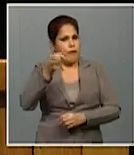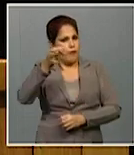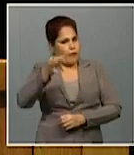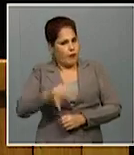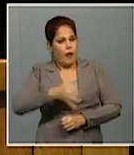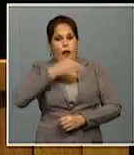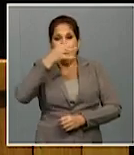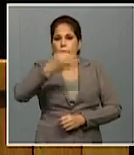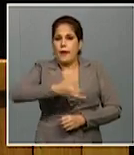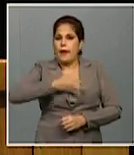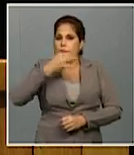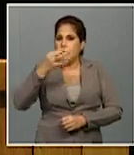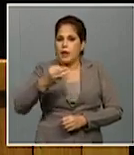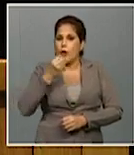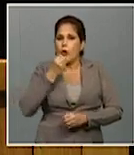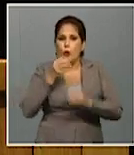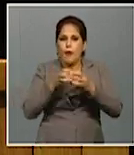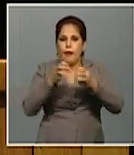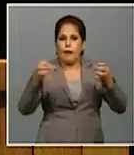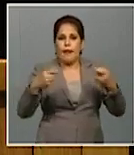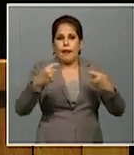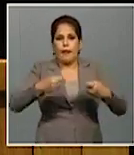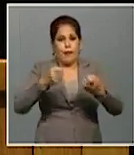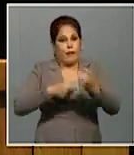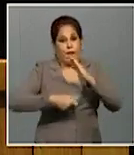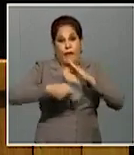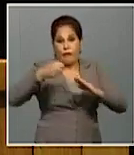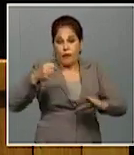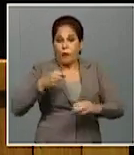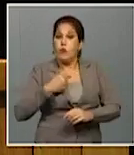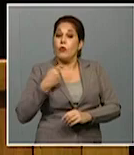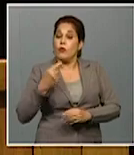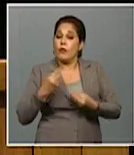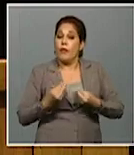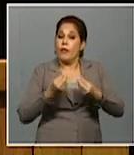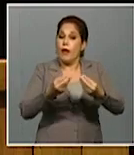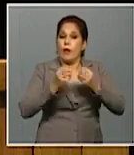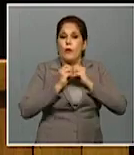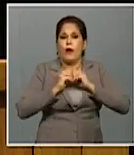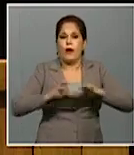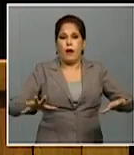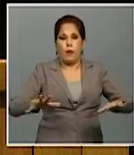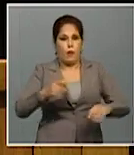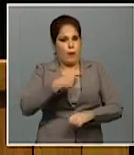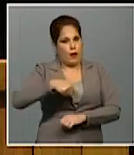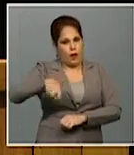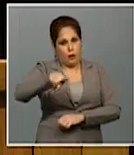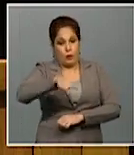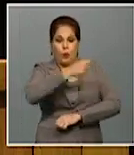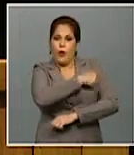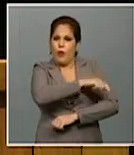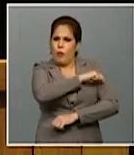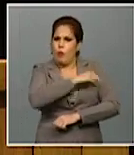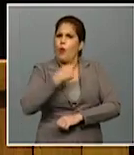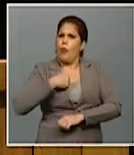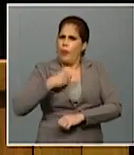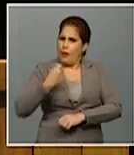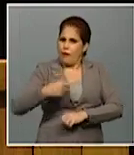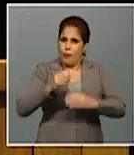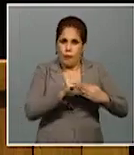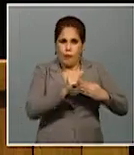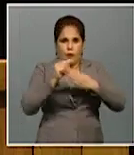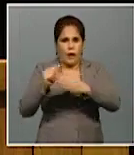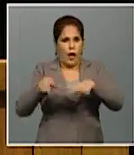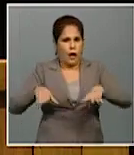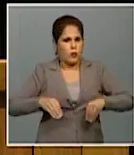expresada es inseparable del deber permanente de ser y dar ejemplo. Nuestra capacidad de guiar depende de